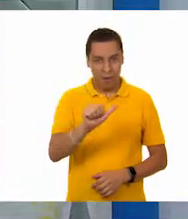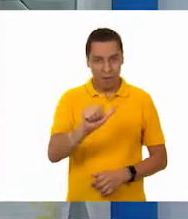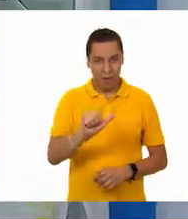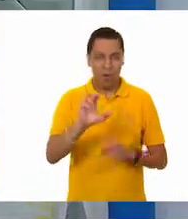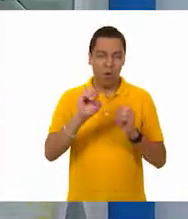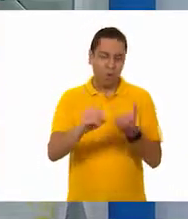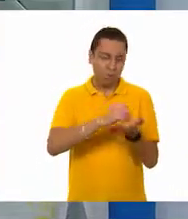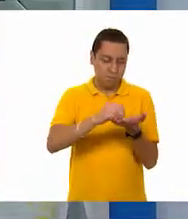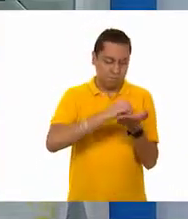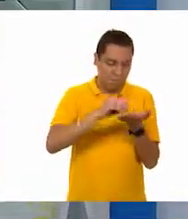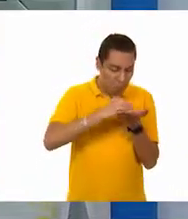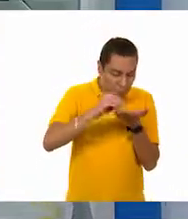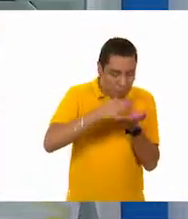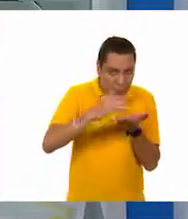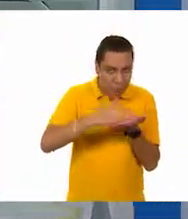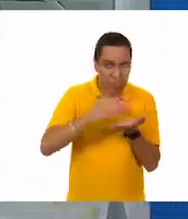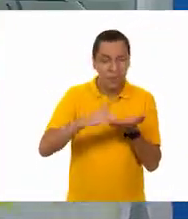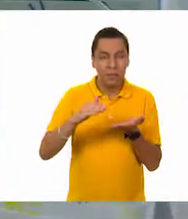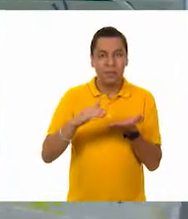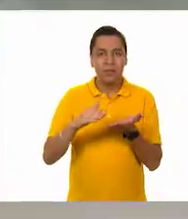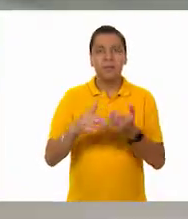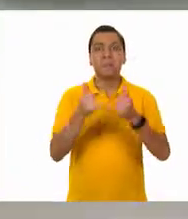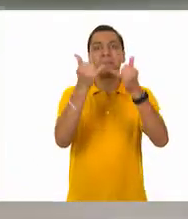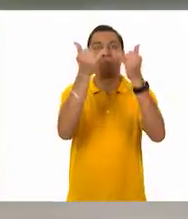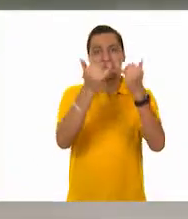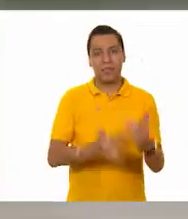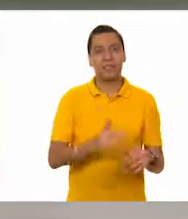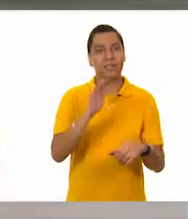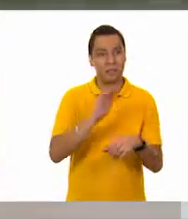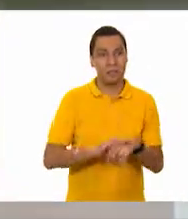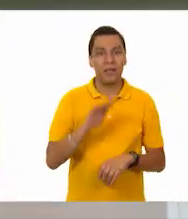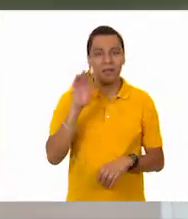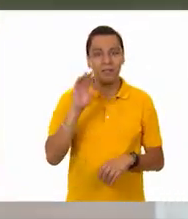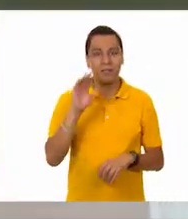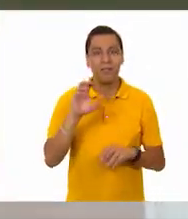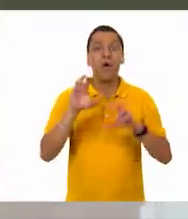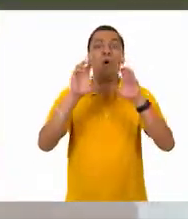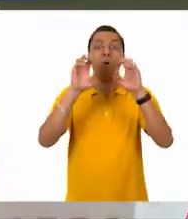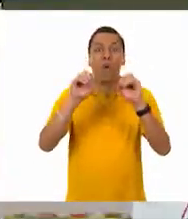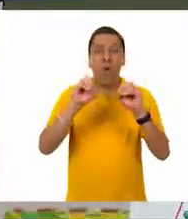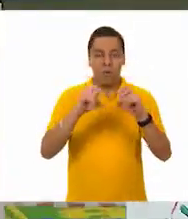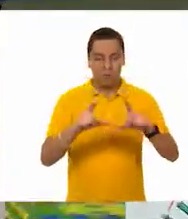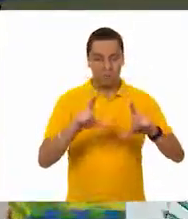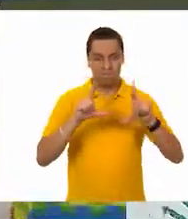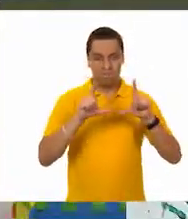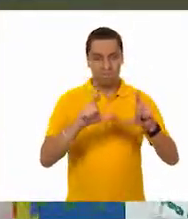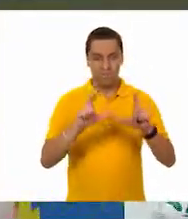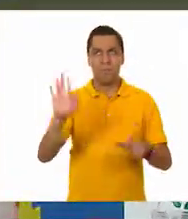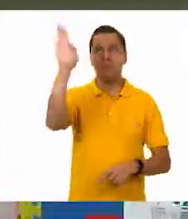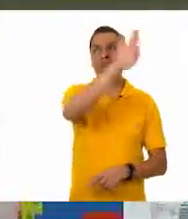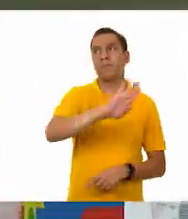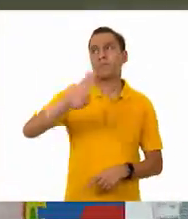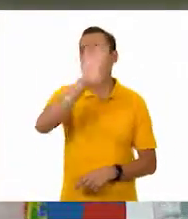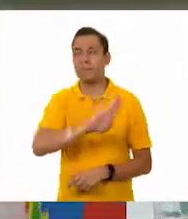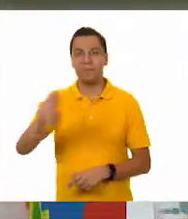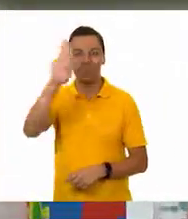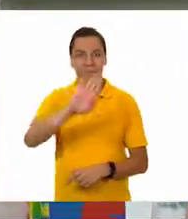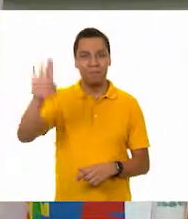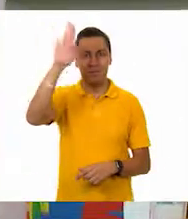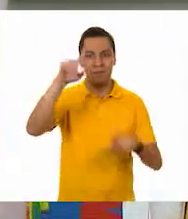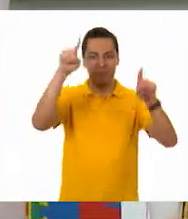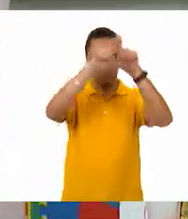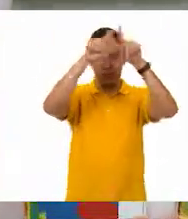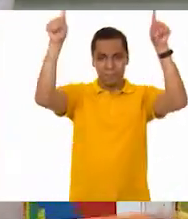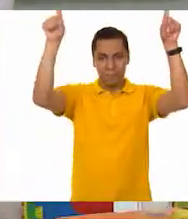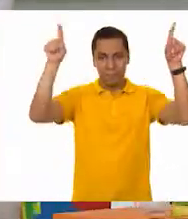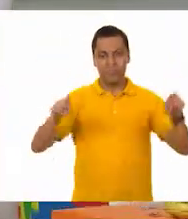incluso también podríamos manejarlo. ¿Qué tal si hablamos de un borrador de pizarrón? Ay, no, bueno, sí, ya es una gran diferencia, ¿verdad? A